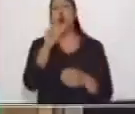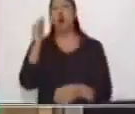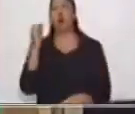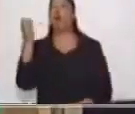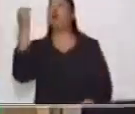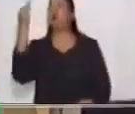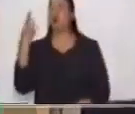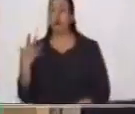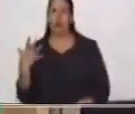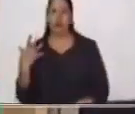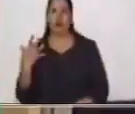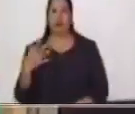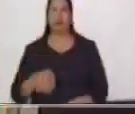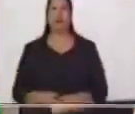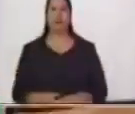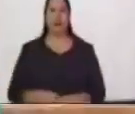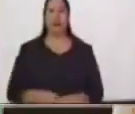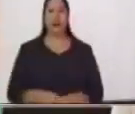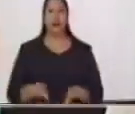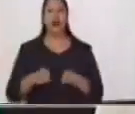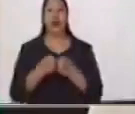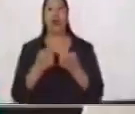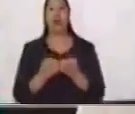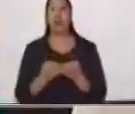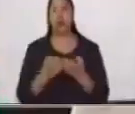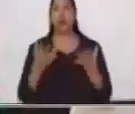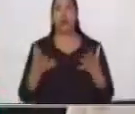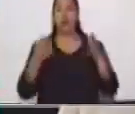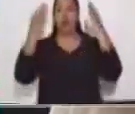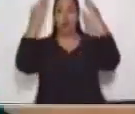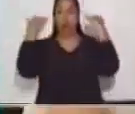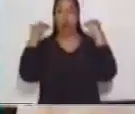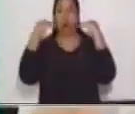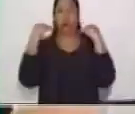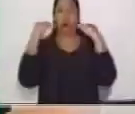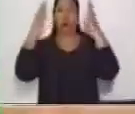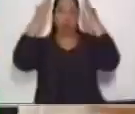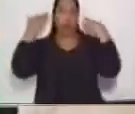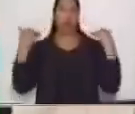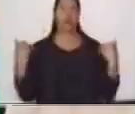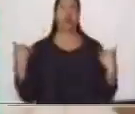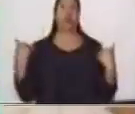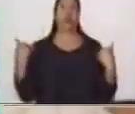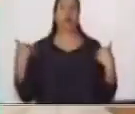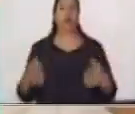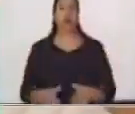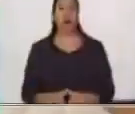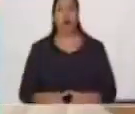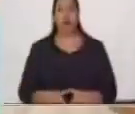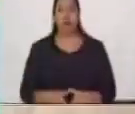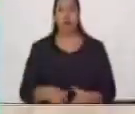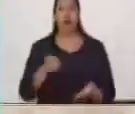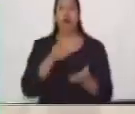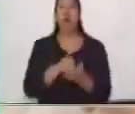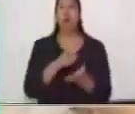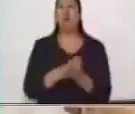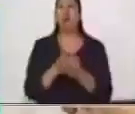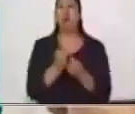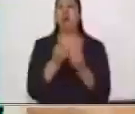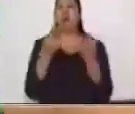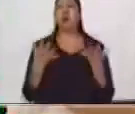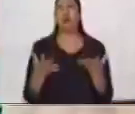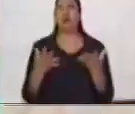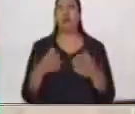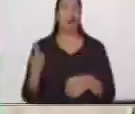¿cuáles son las variables? Las variables siguen siendo las mismas. Pelo corto, pelo largo. Las marcas de conteo. No creas que te estoy